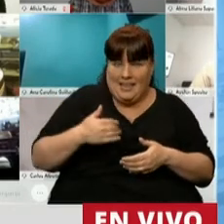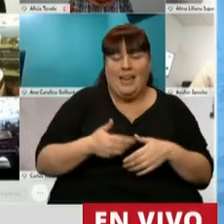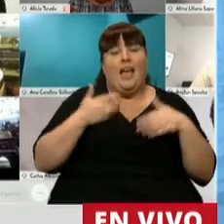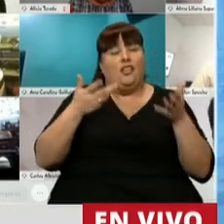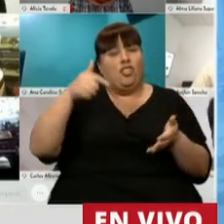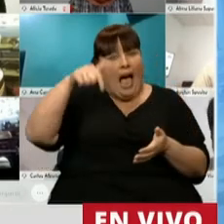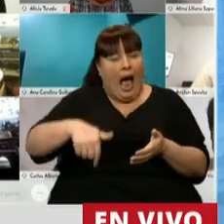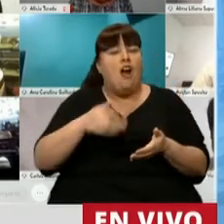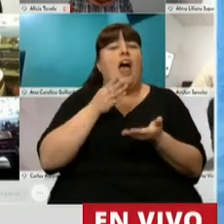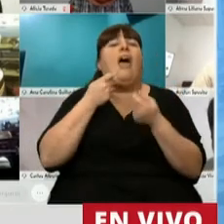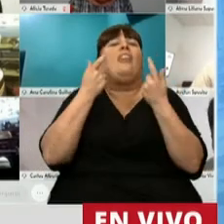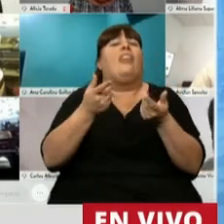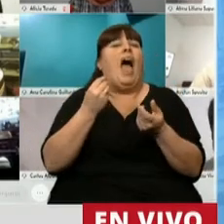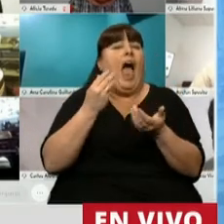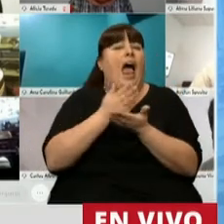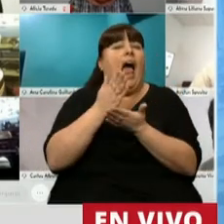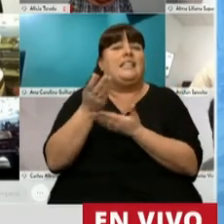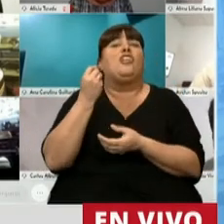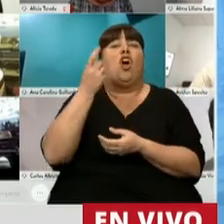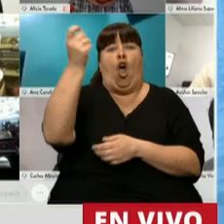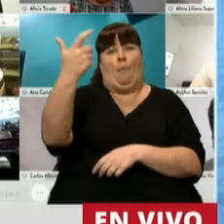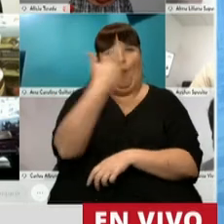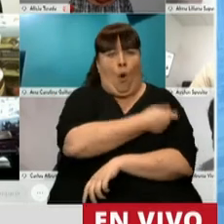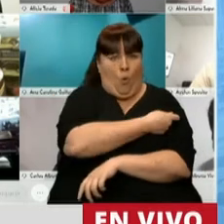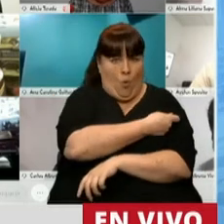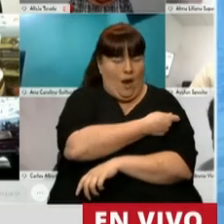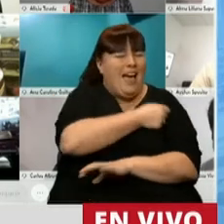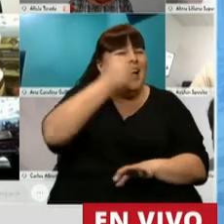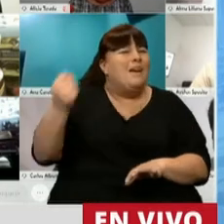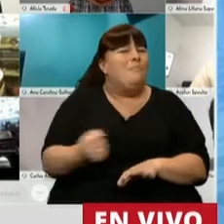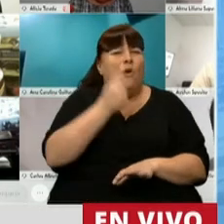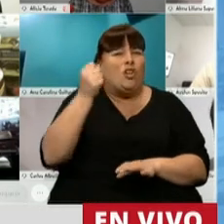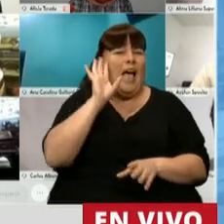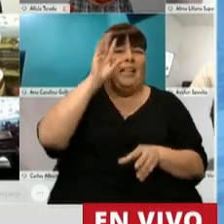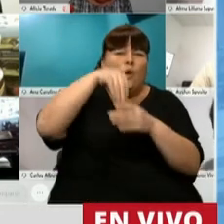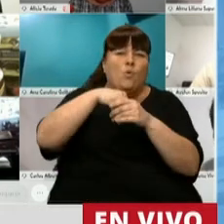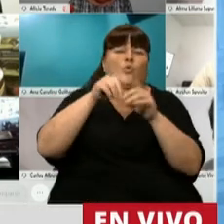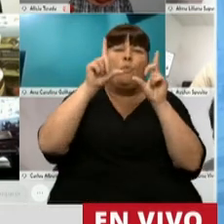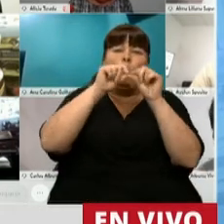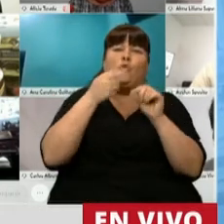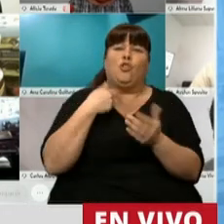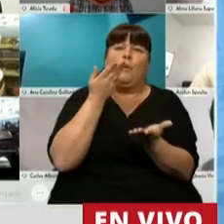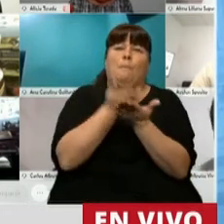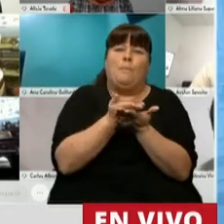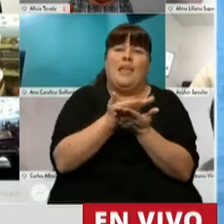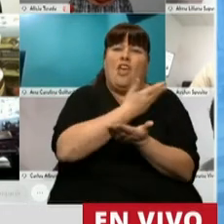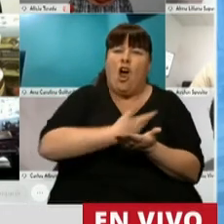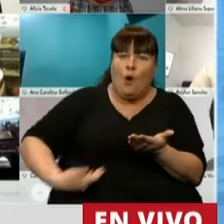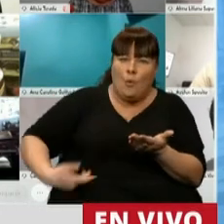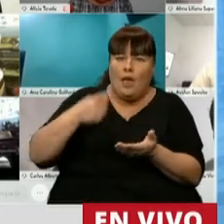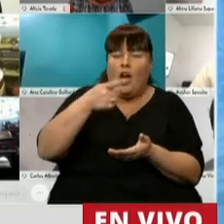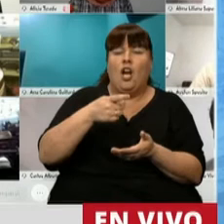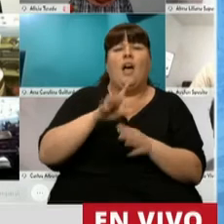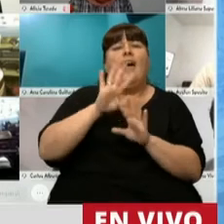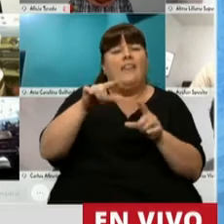Y en este caso en el acceso nada más y nada menos que a las vacunas. Es fundamental la inclusión de la cláusula que solicitamos al oficialismo